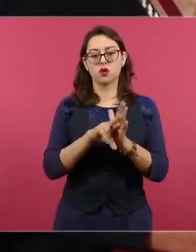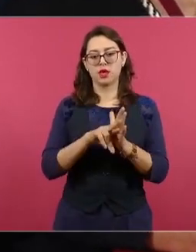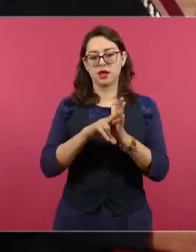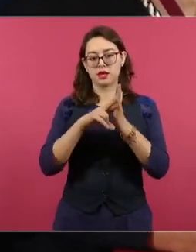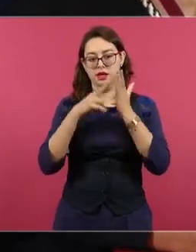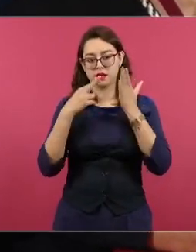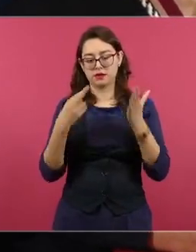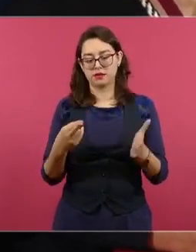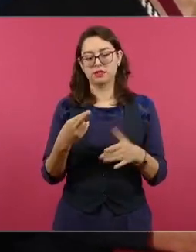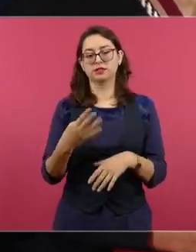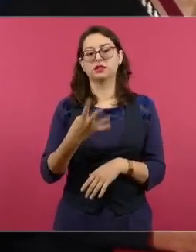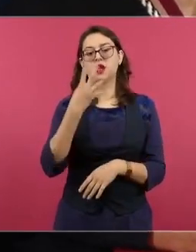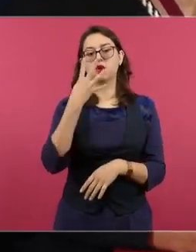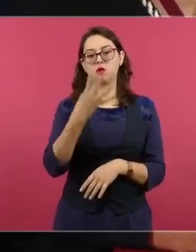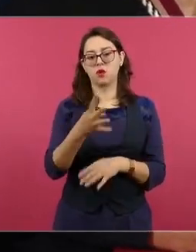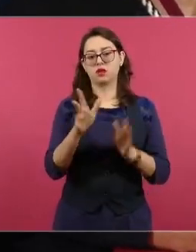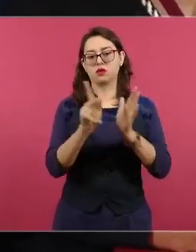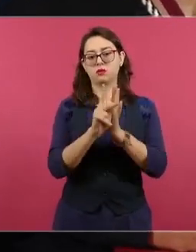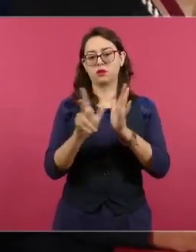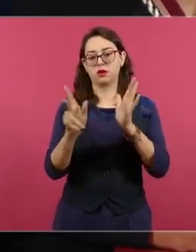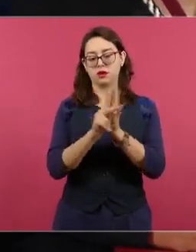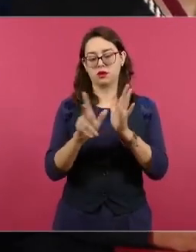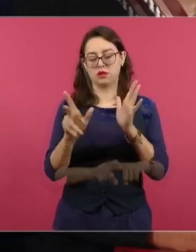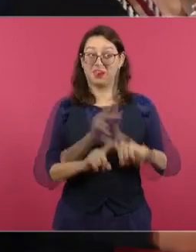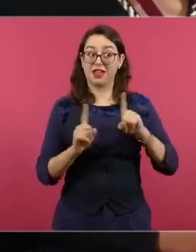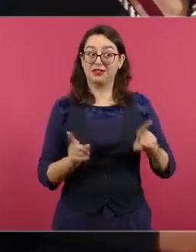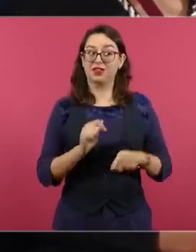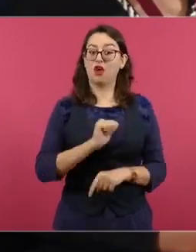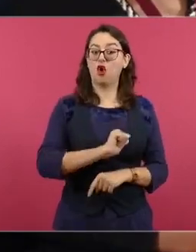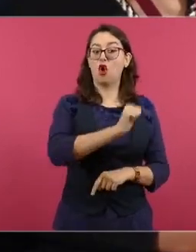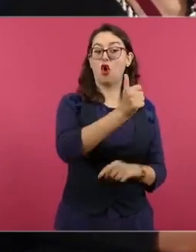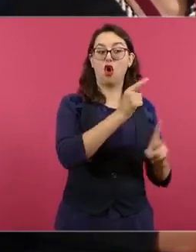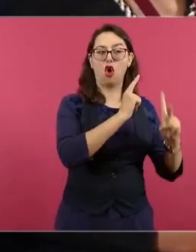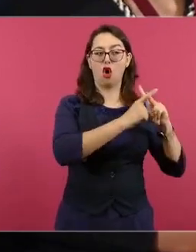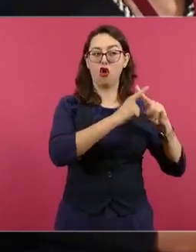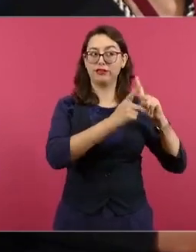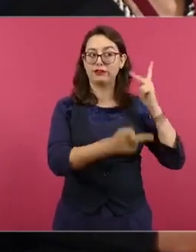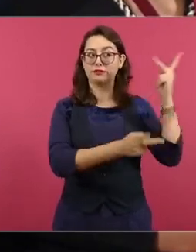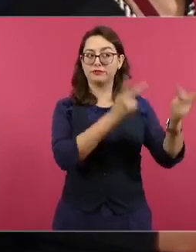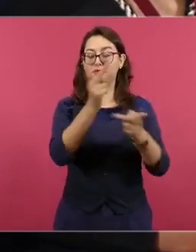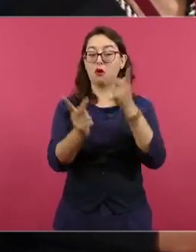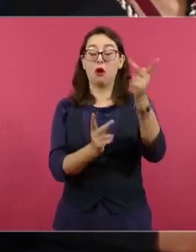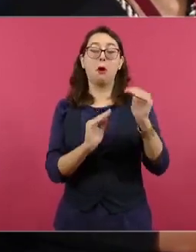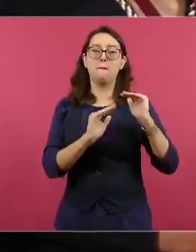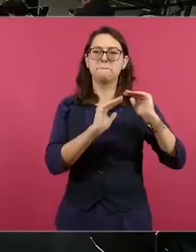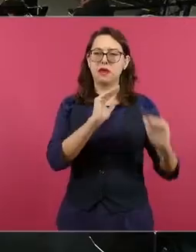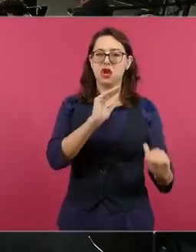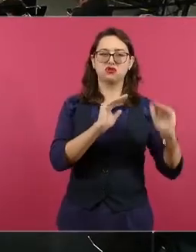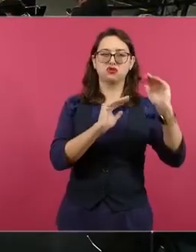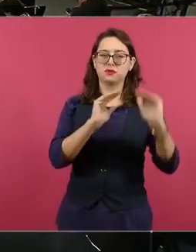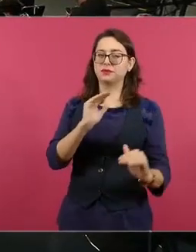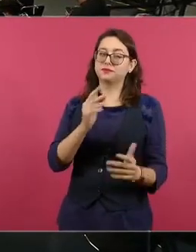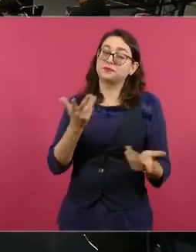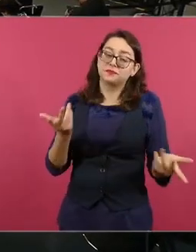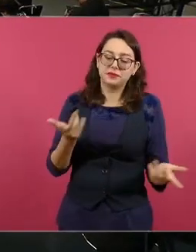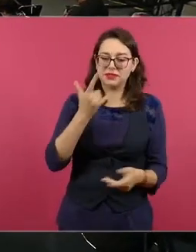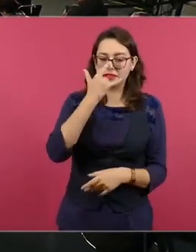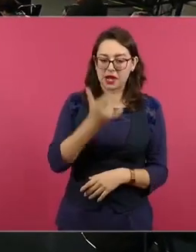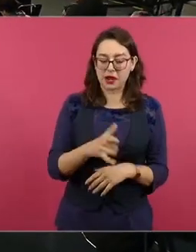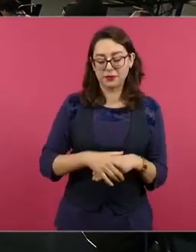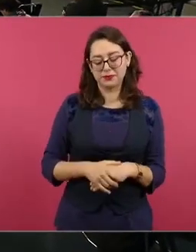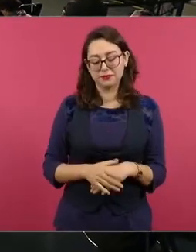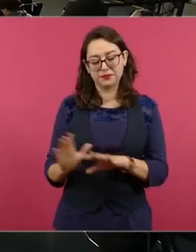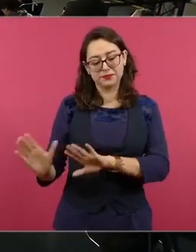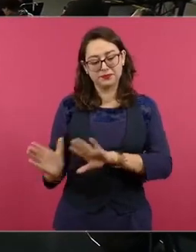periódicos impresos que encabeza el diario del Istmo. Mi primera pregunta, señor, me permito informarle de dos